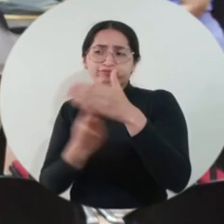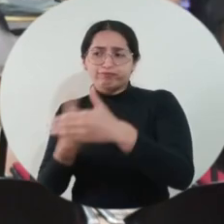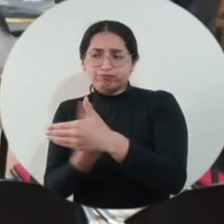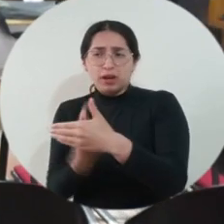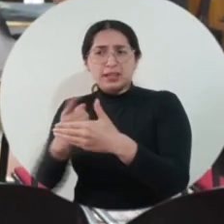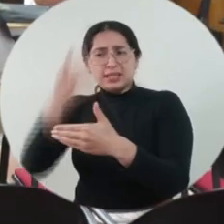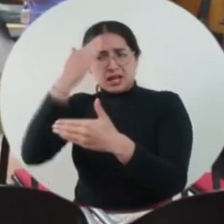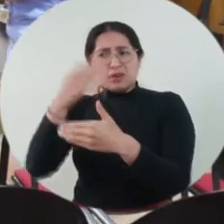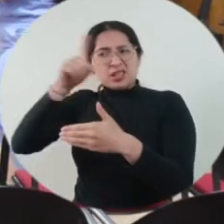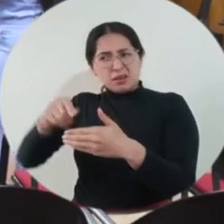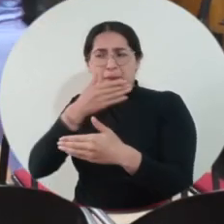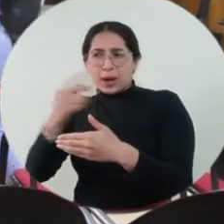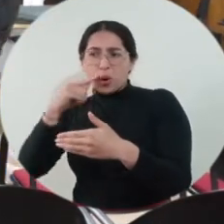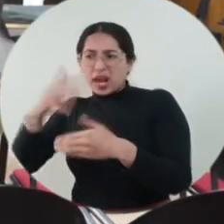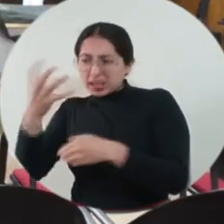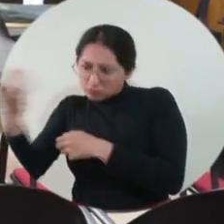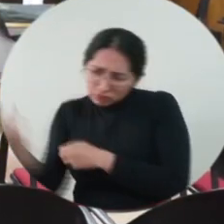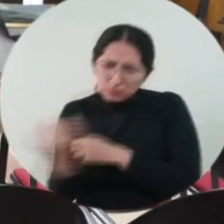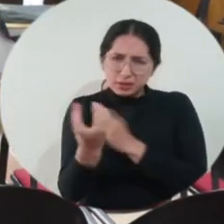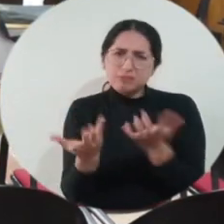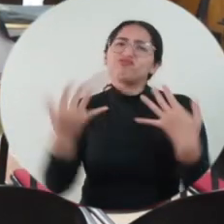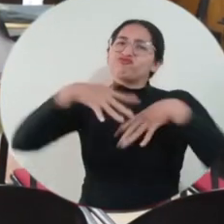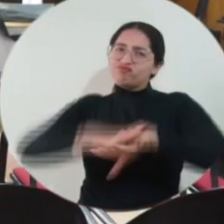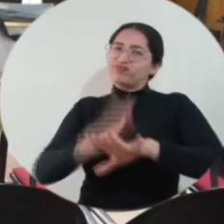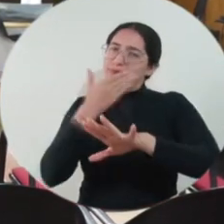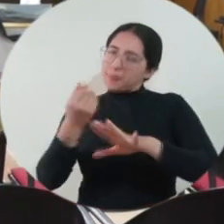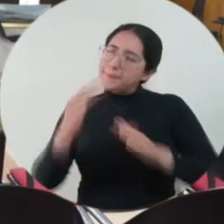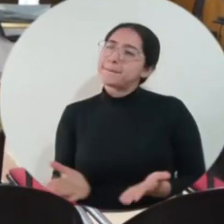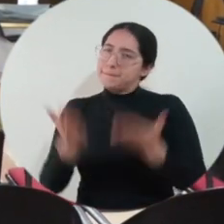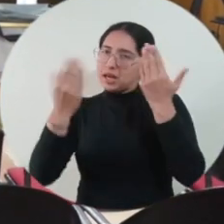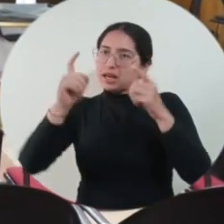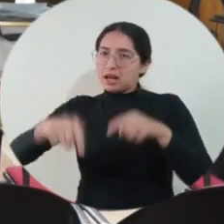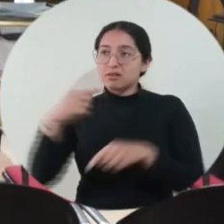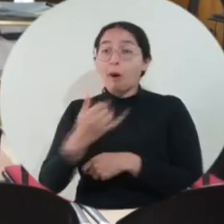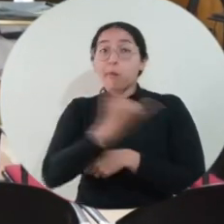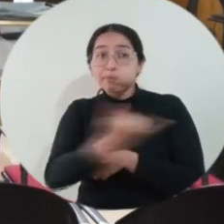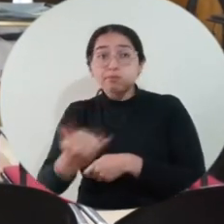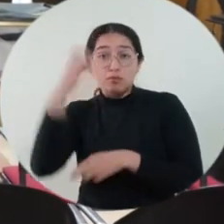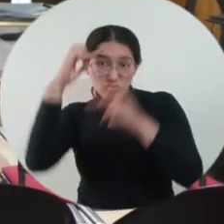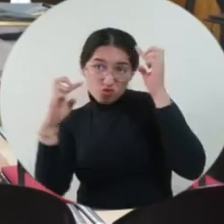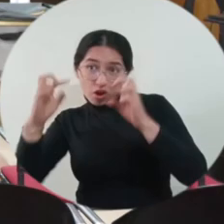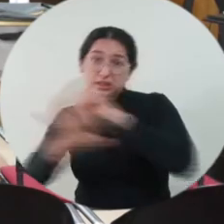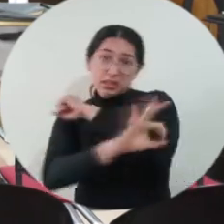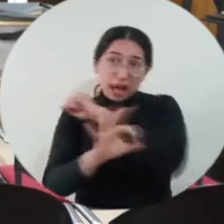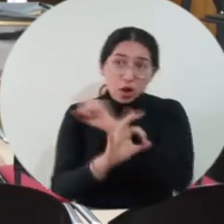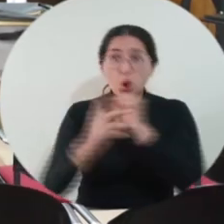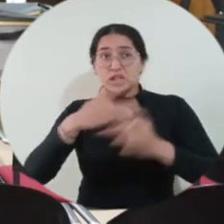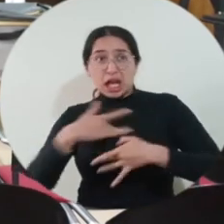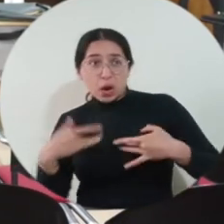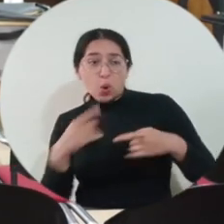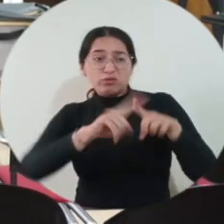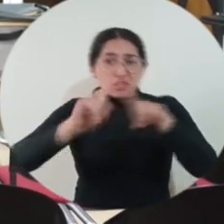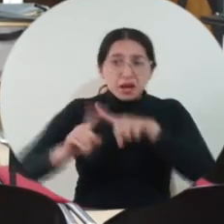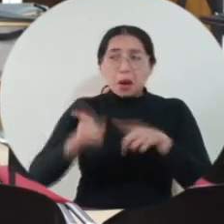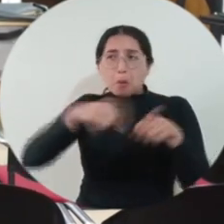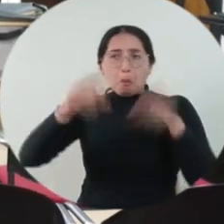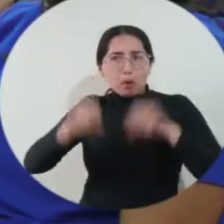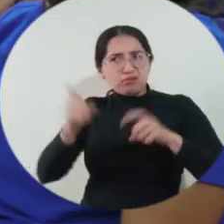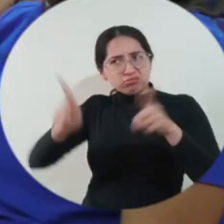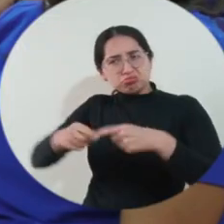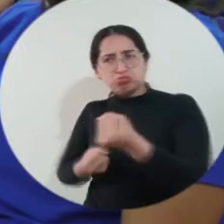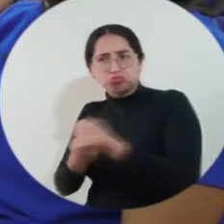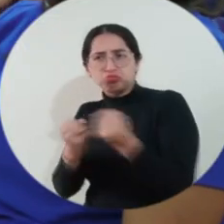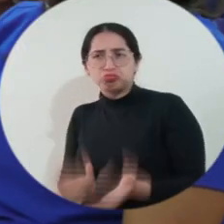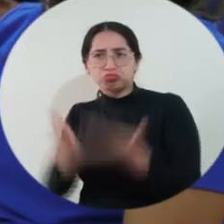pues la idea es conocernos, que podemos hacer una comunidad más integrada en la ciudad de Santa Marta, con diferentes actores, profesionales de la salud.